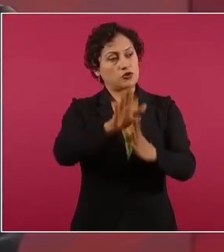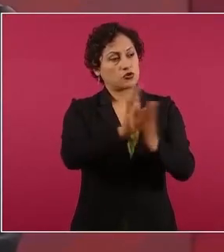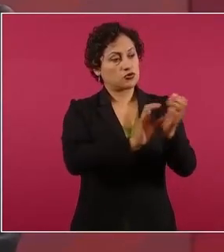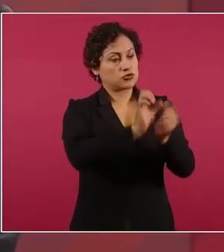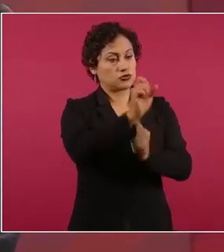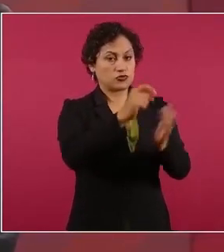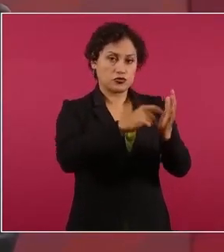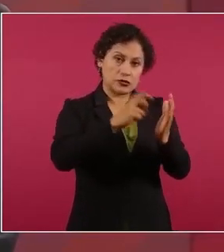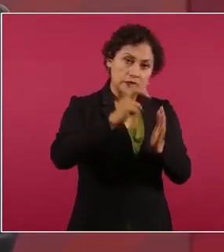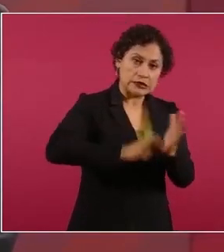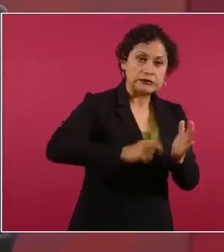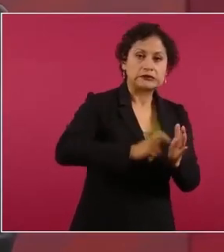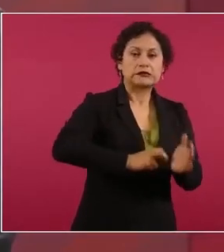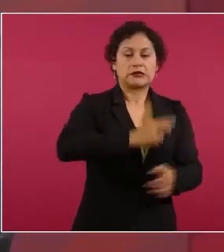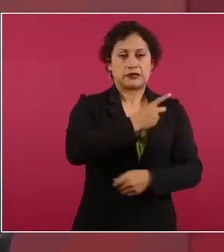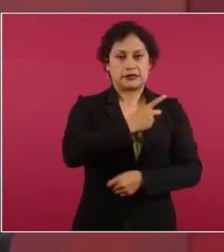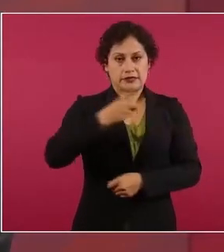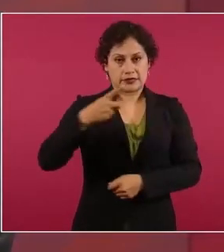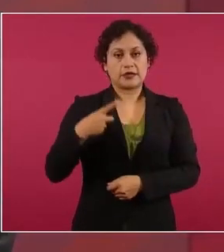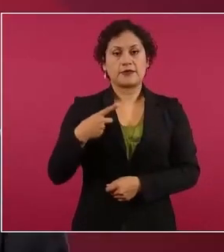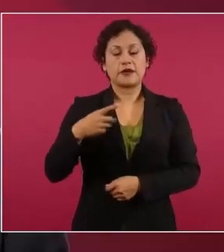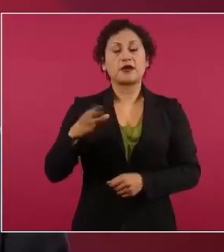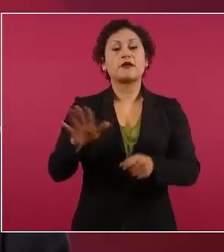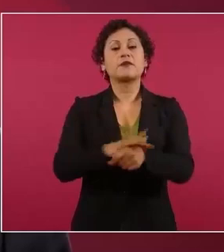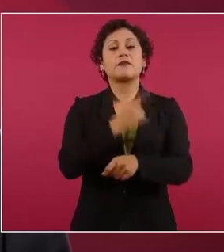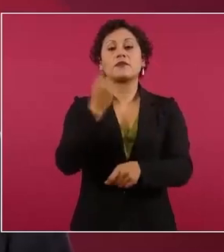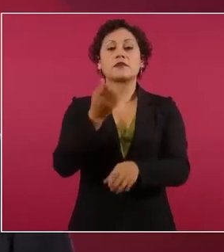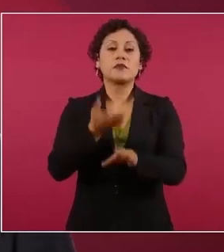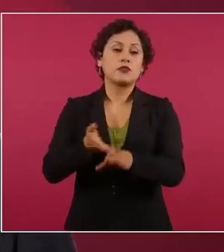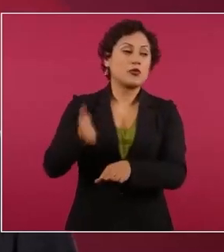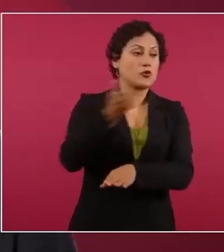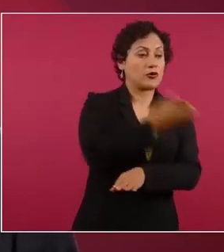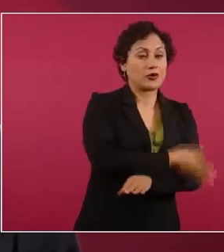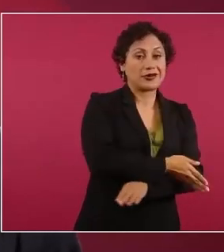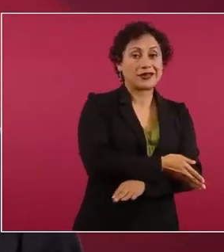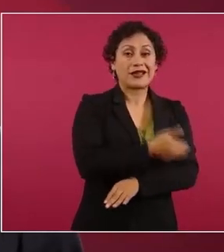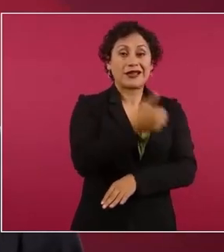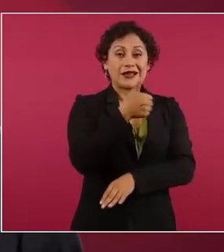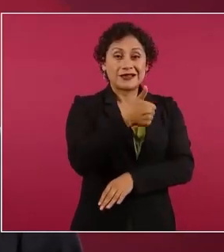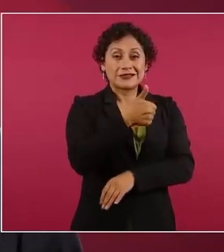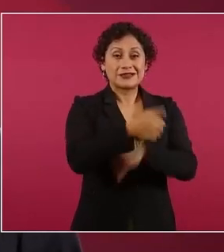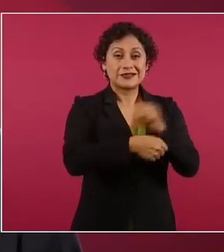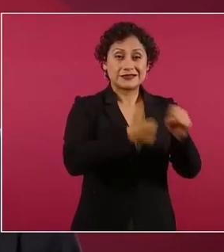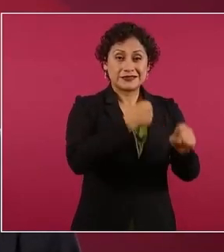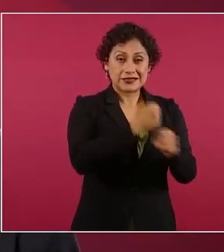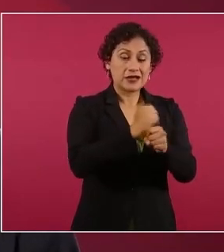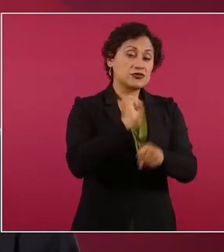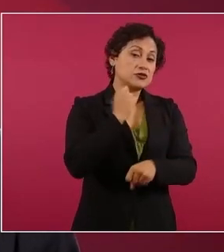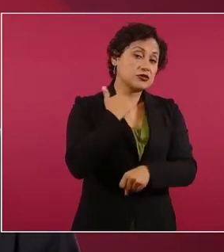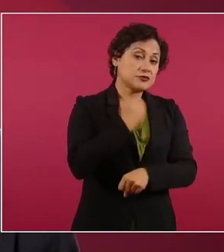porque actuaron en los dos sexenios violando la Constitución